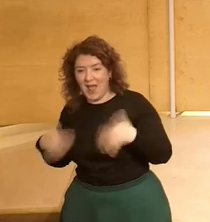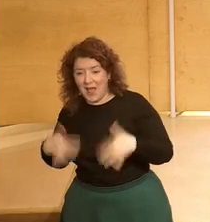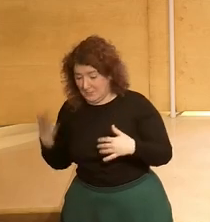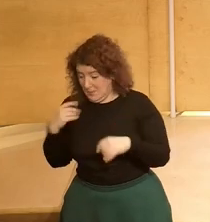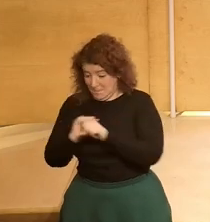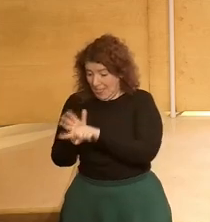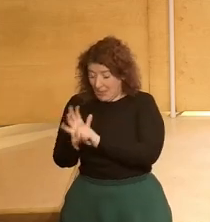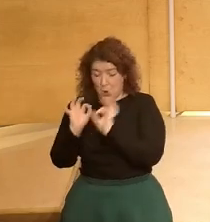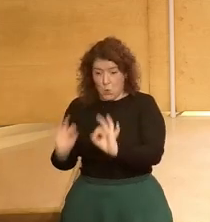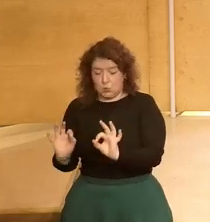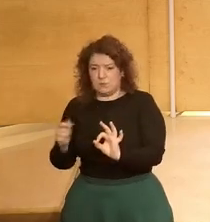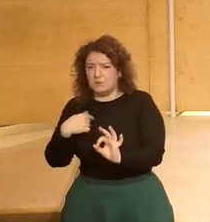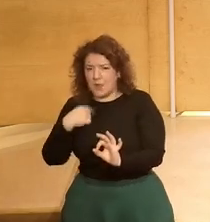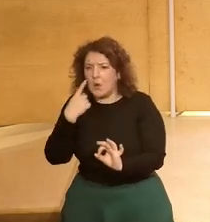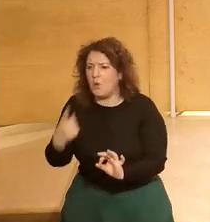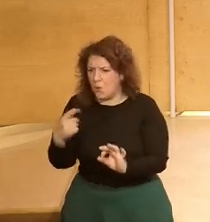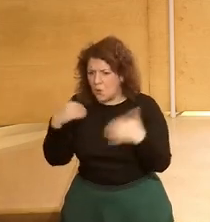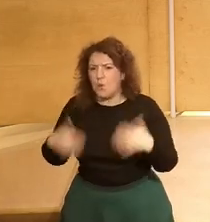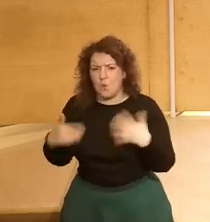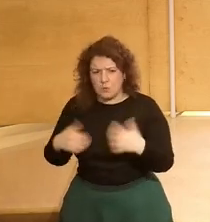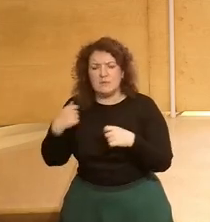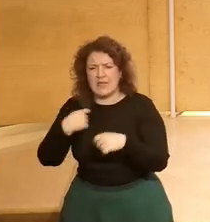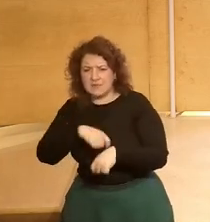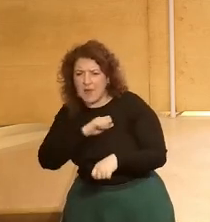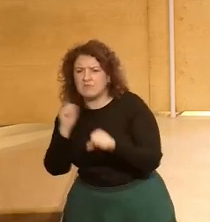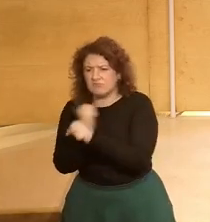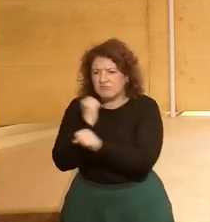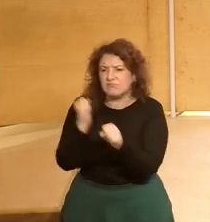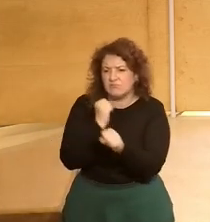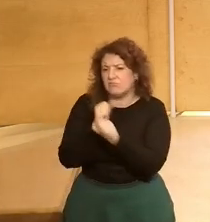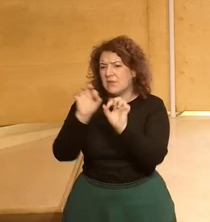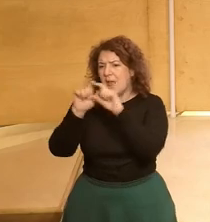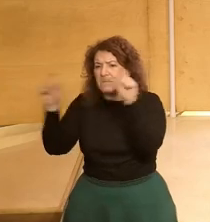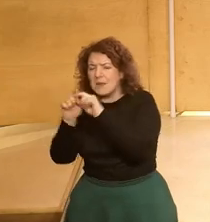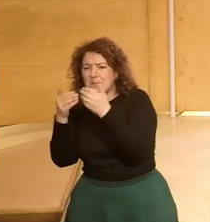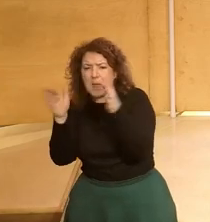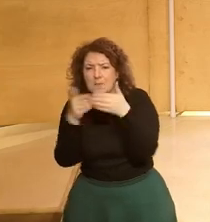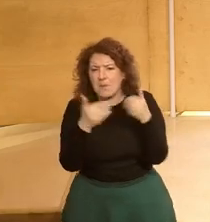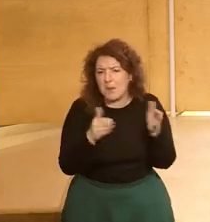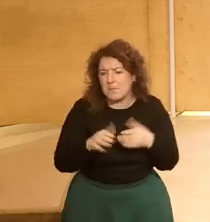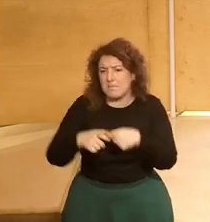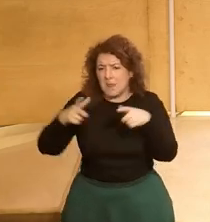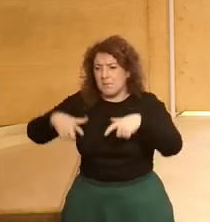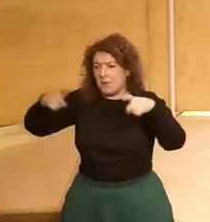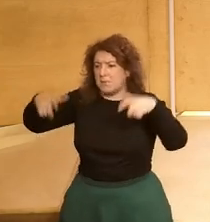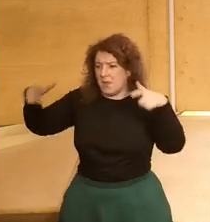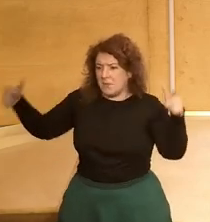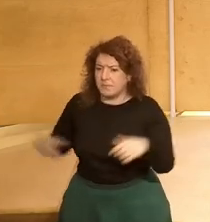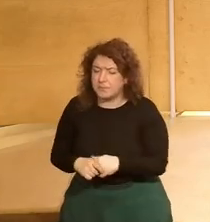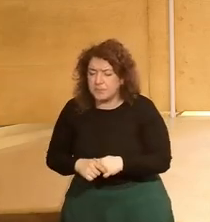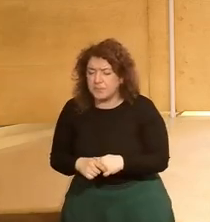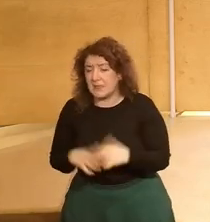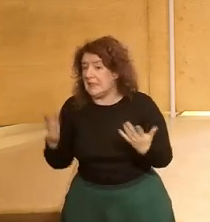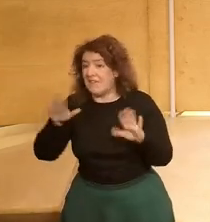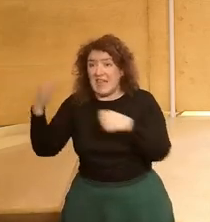principio de la pandemia ver el gran trabajo que se estaba haciendo en España como el ecosistema realmente estaba floreciendo y como realmente desde todas